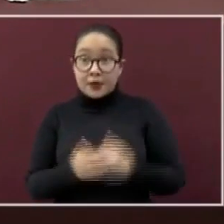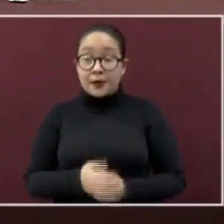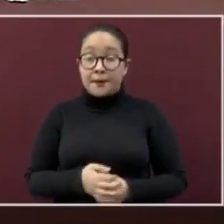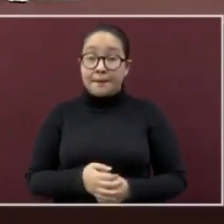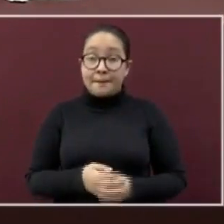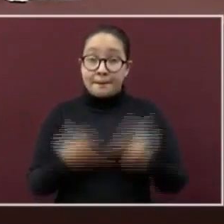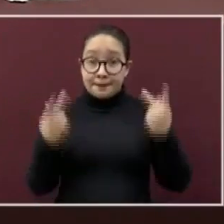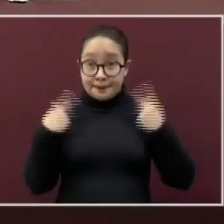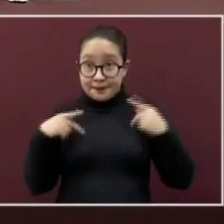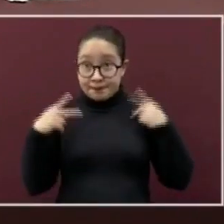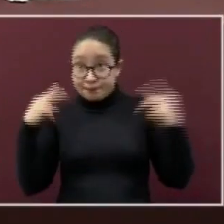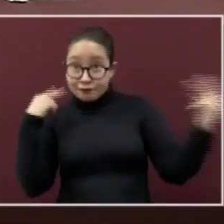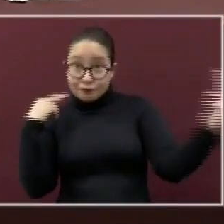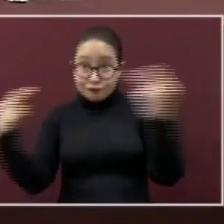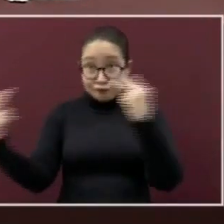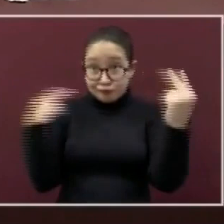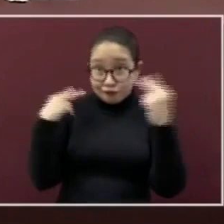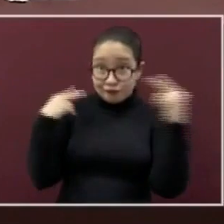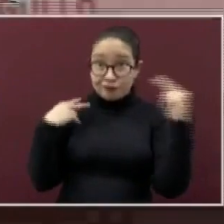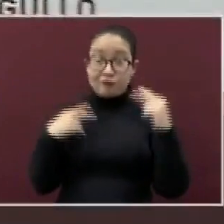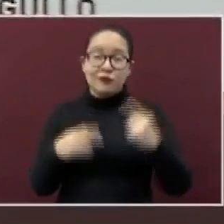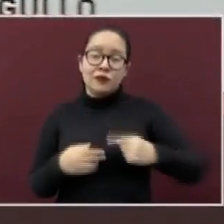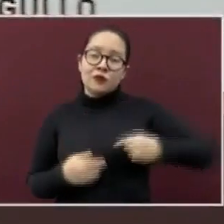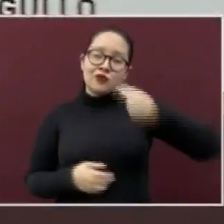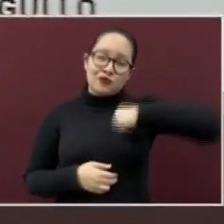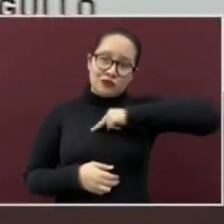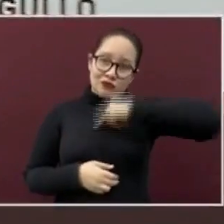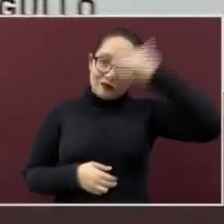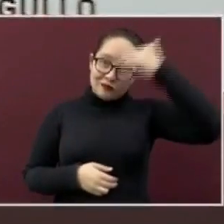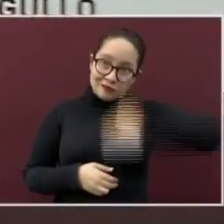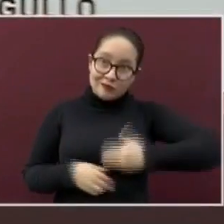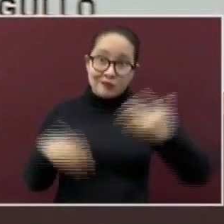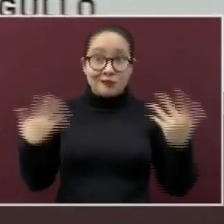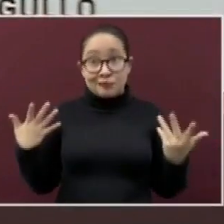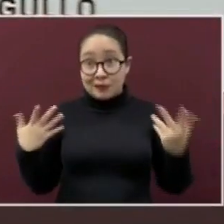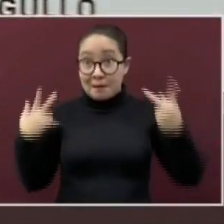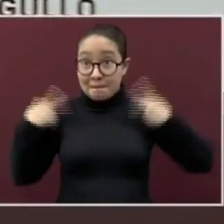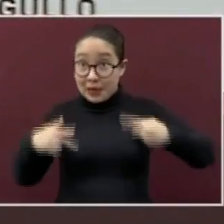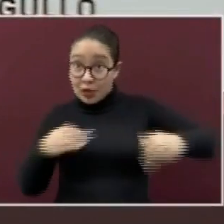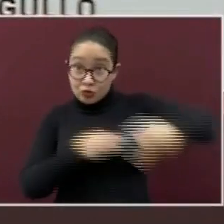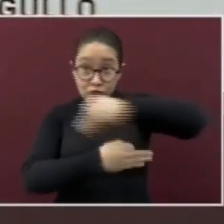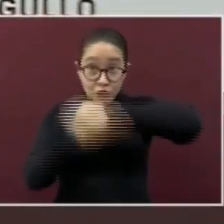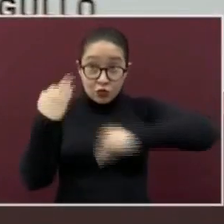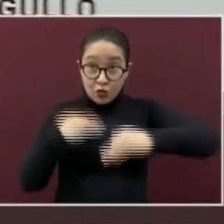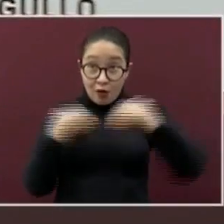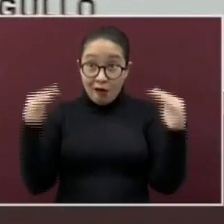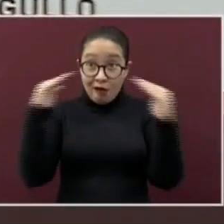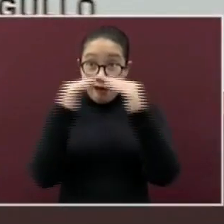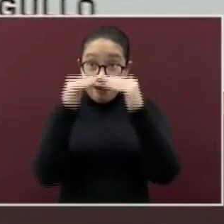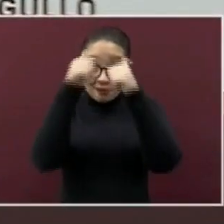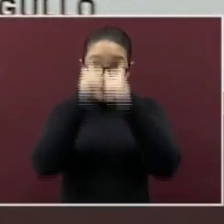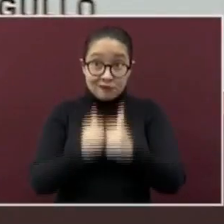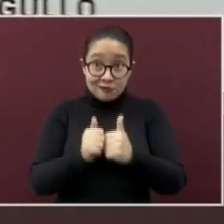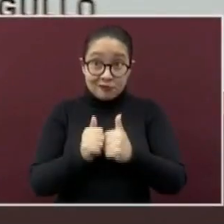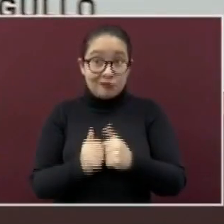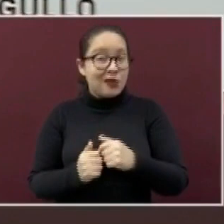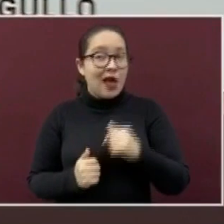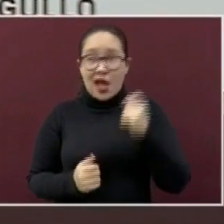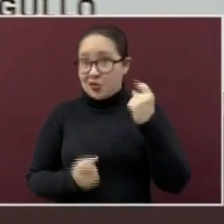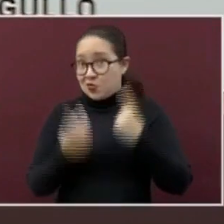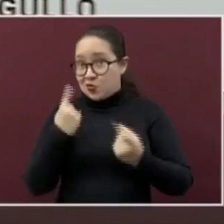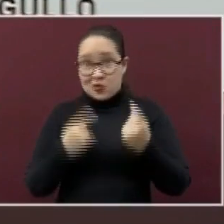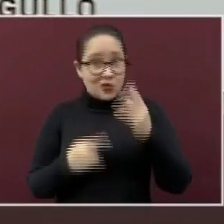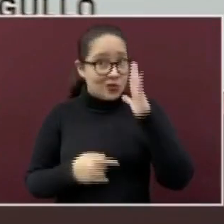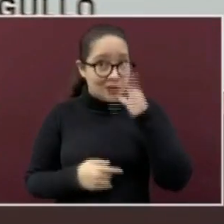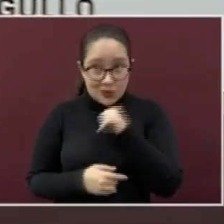Estimado público, sabemos que por muchas razones no todas las personas pueden quedarse en casa y